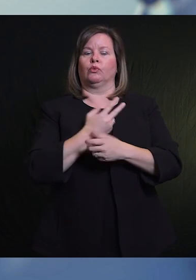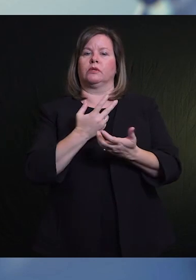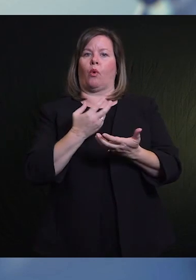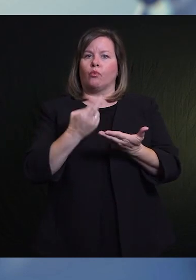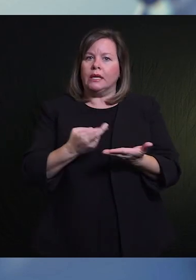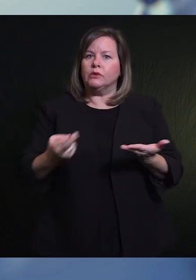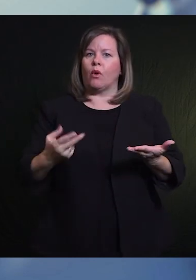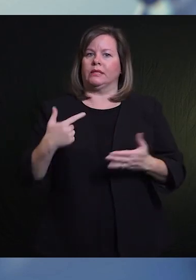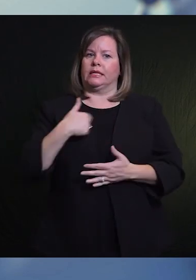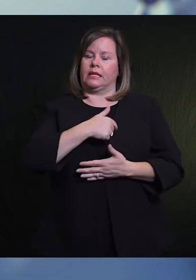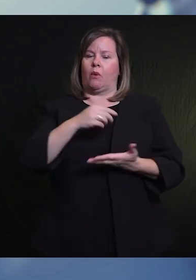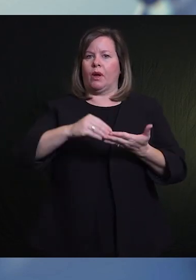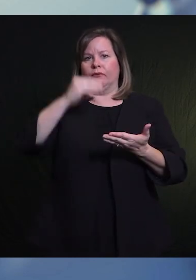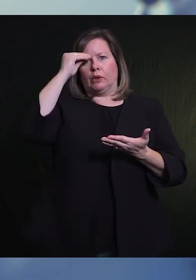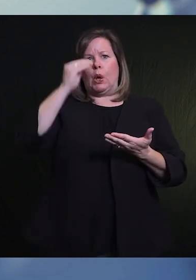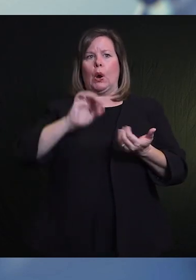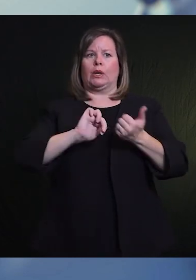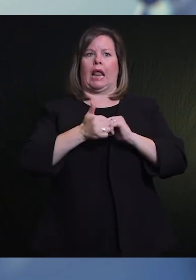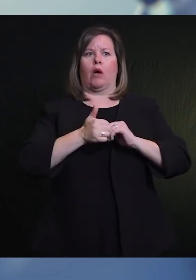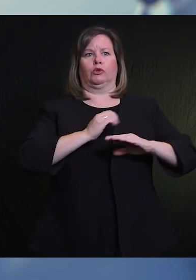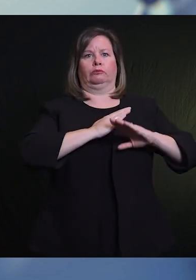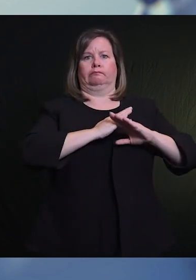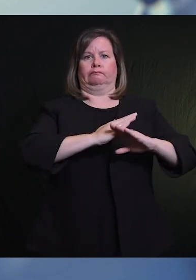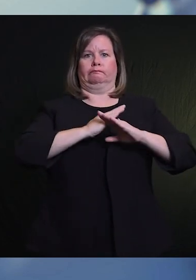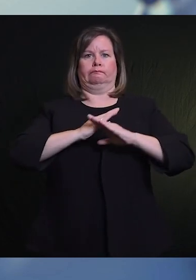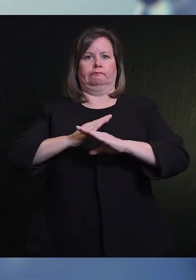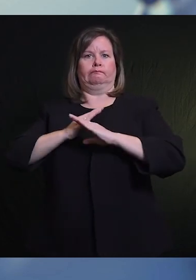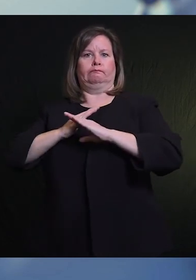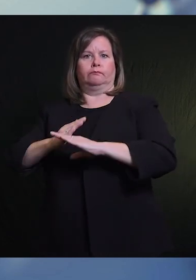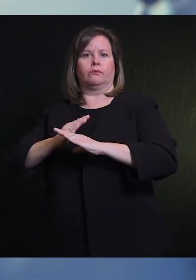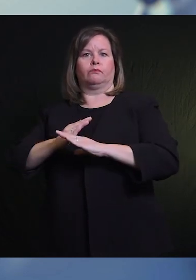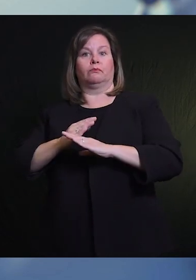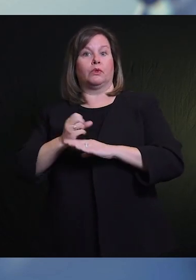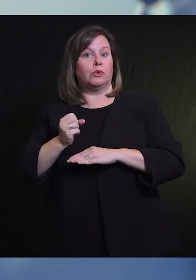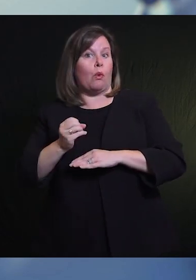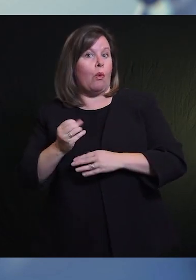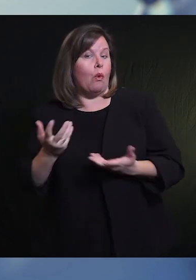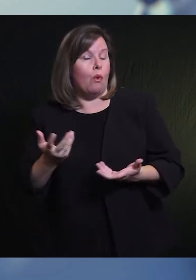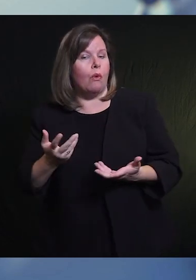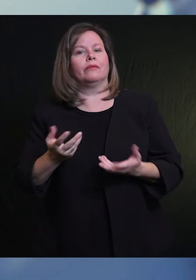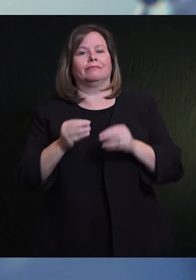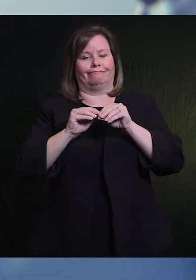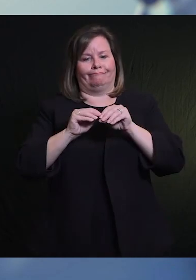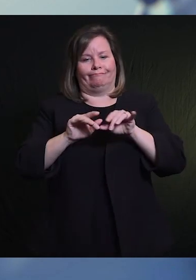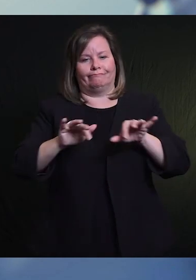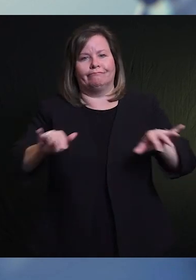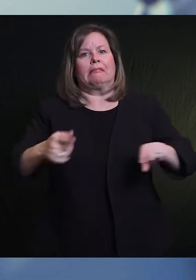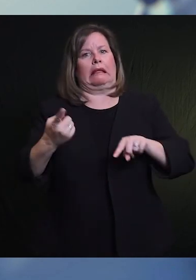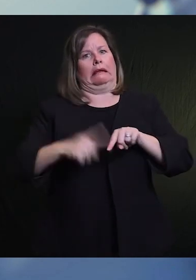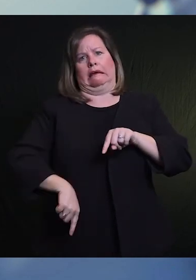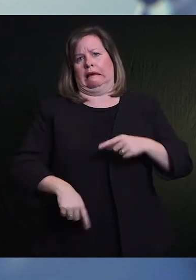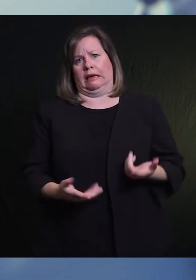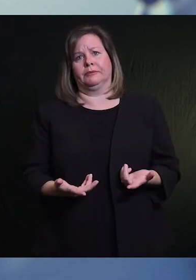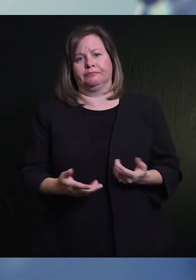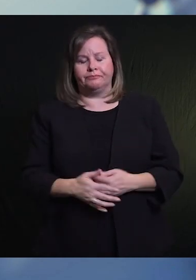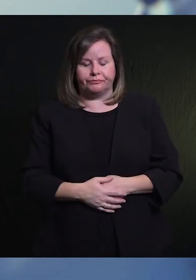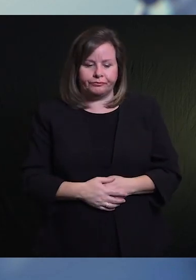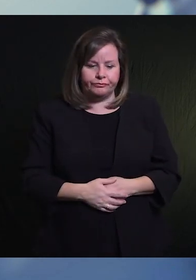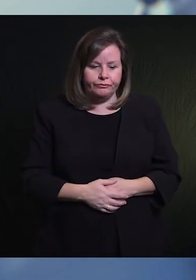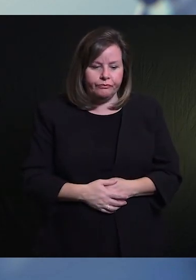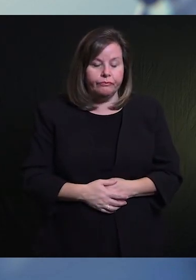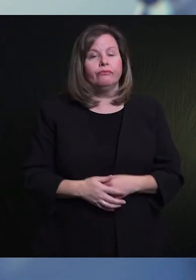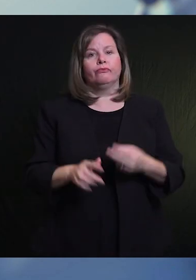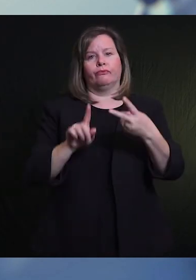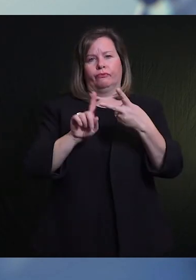para dificultar la propagación de este virus. Otra pregunta que tenemos en los últimos días es sobre el número que reportamos cada día.